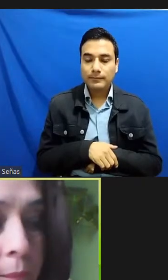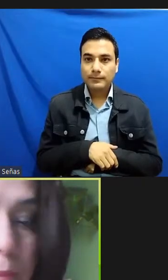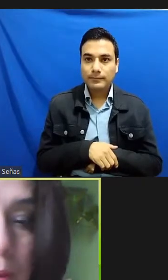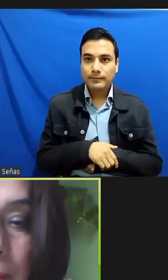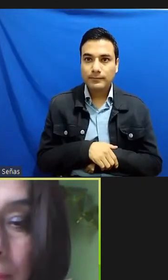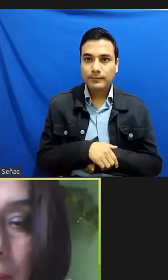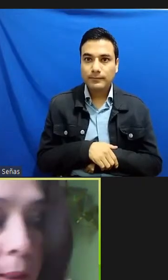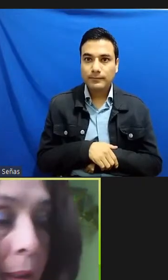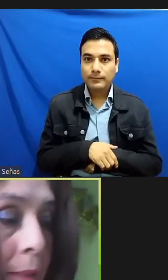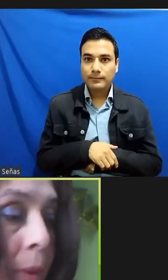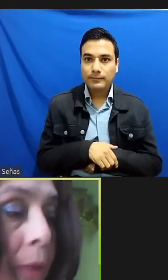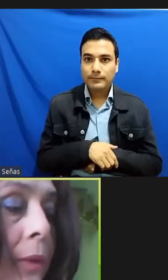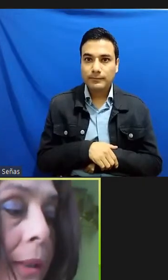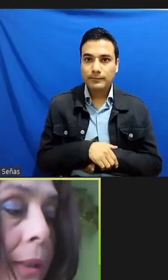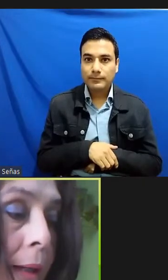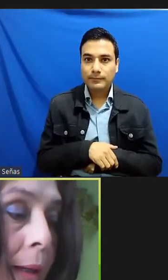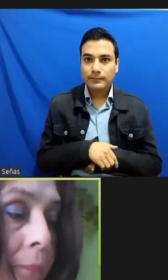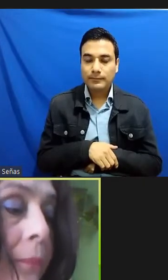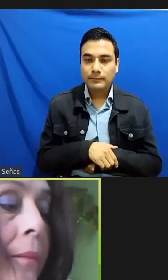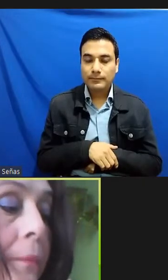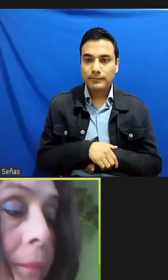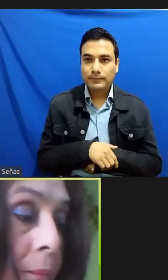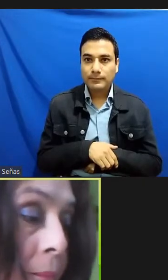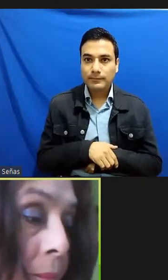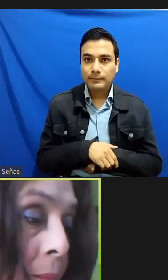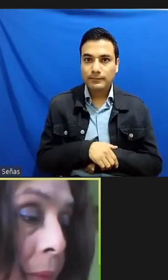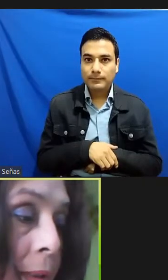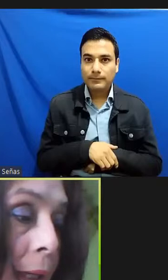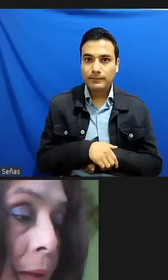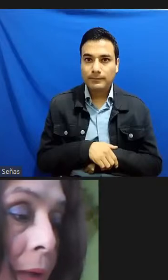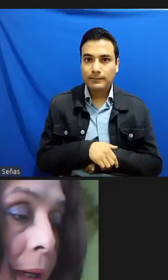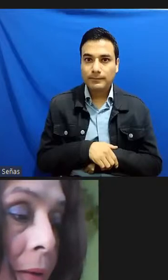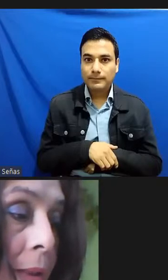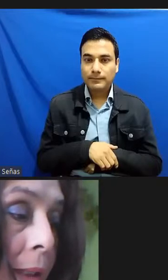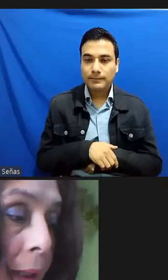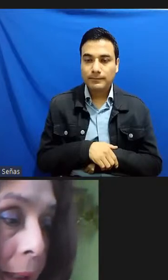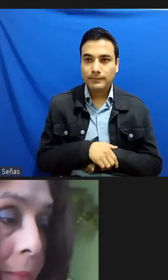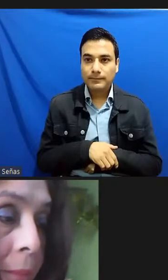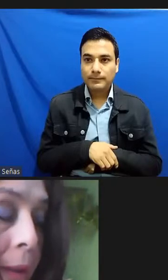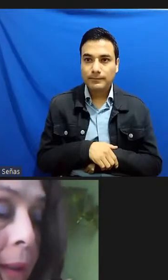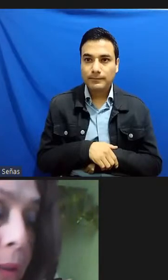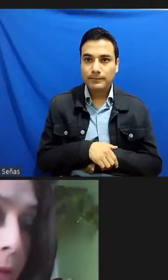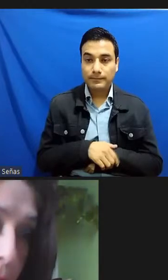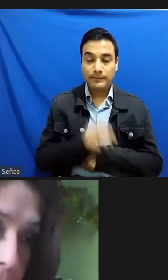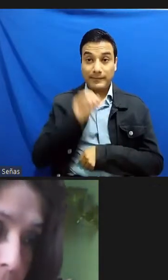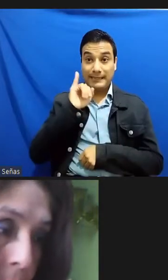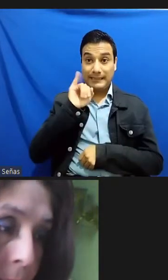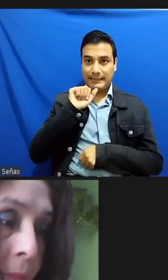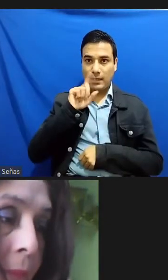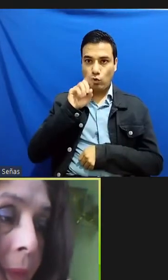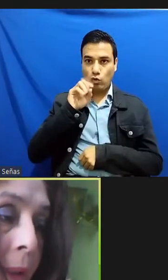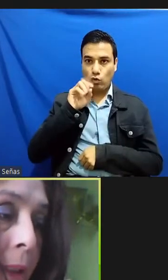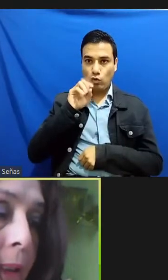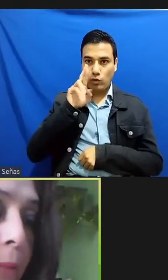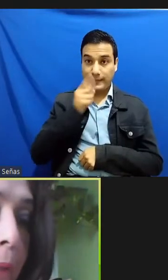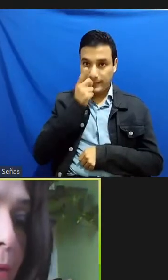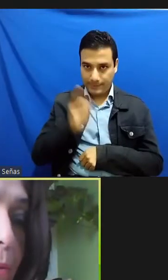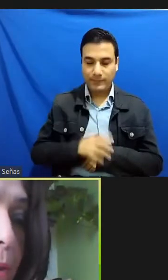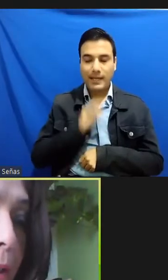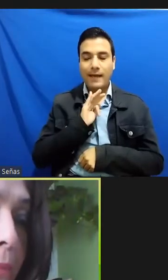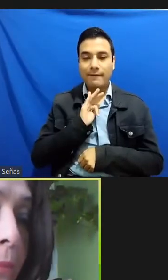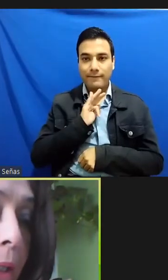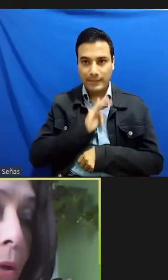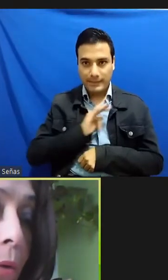me van a mandar las preguntas acá Isadora o ceguera te felicita y te